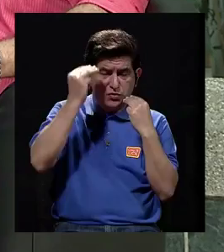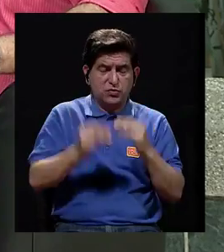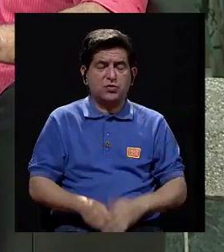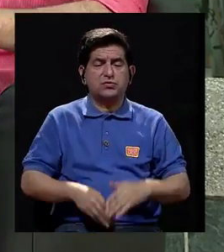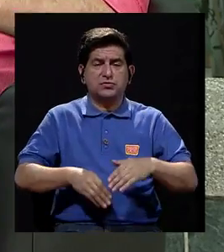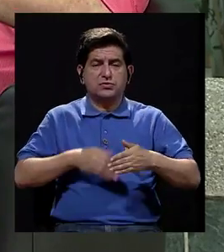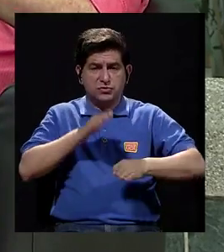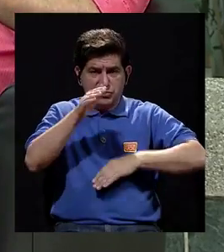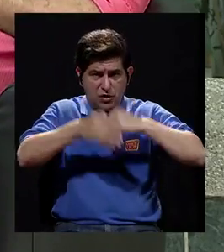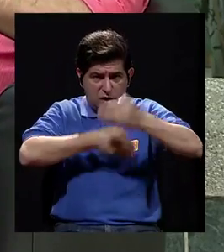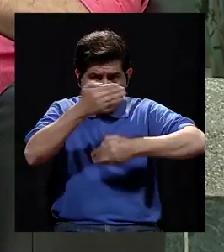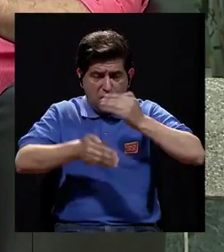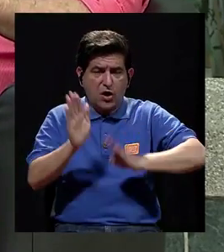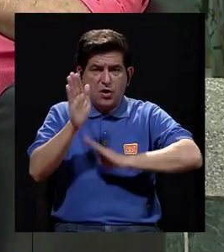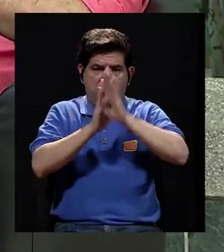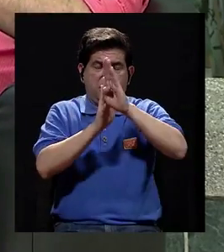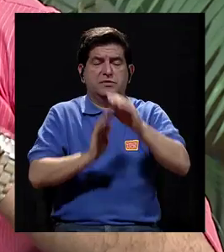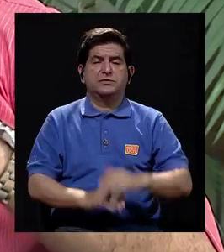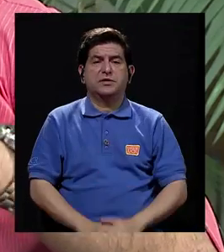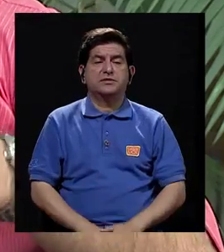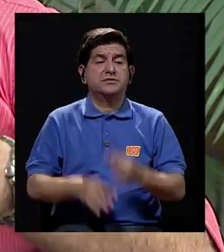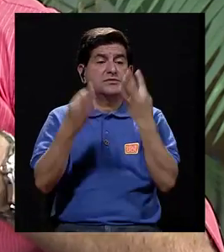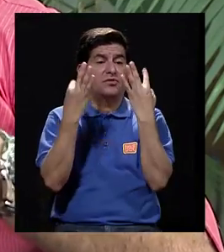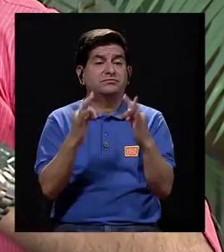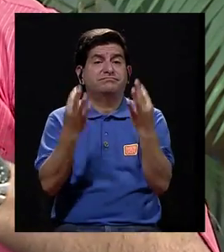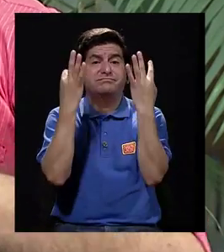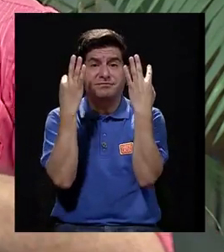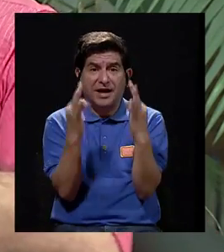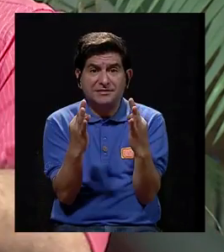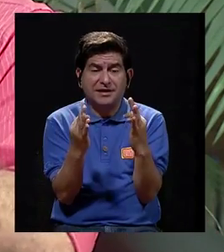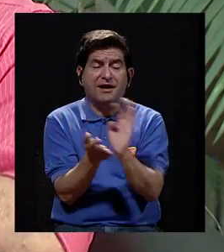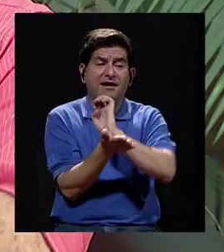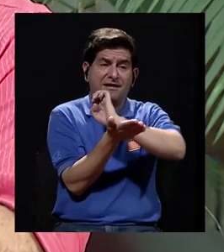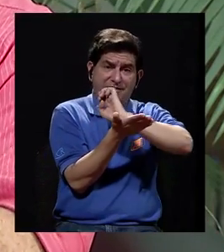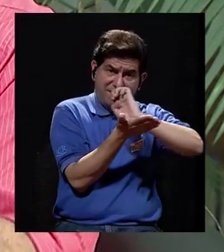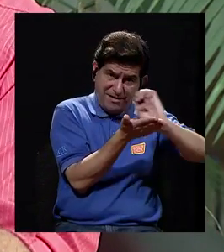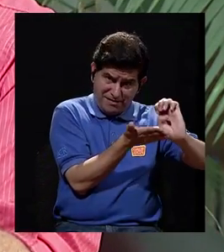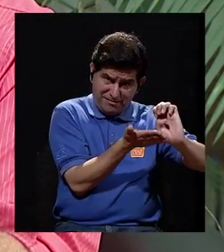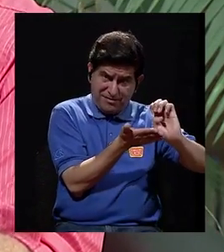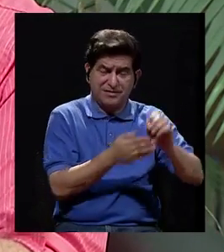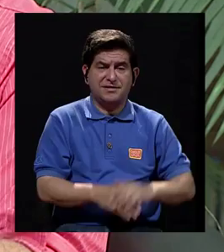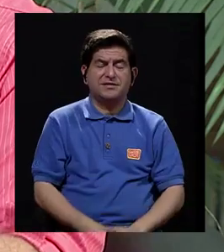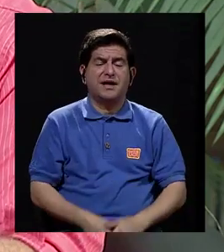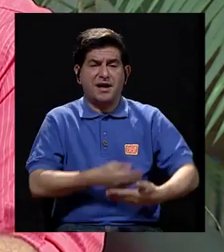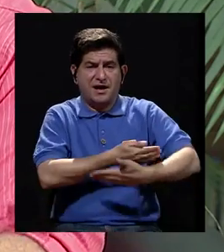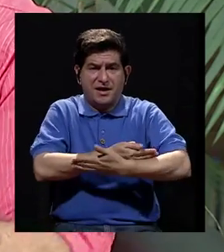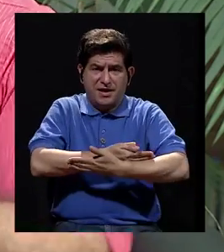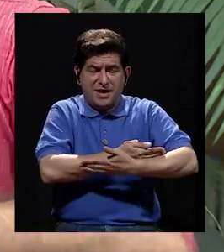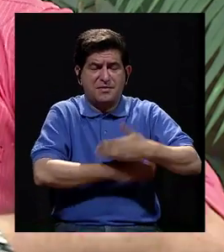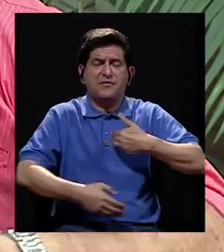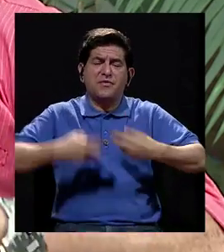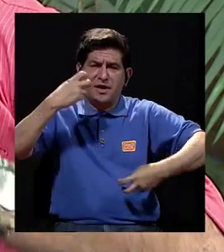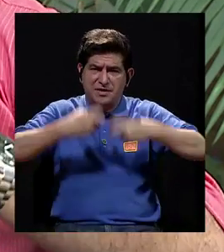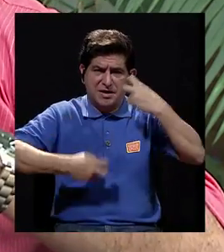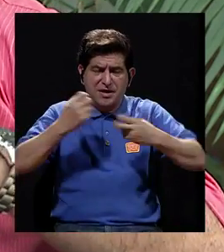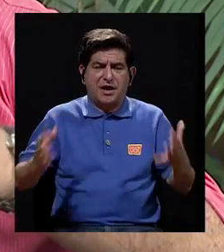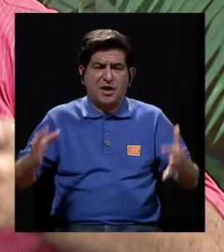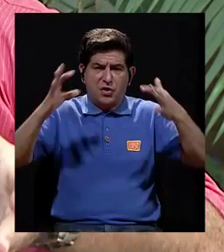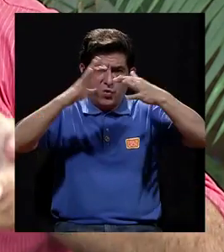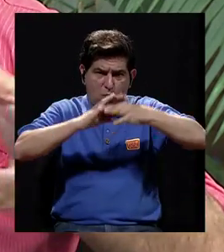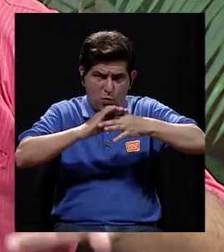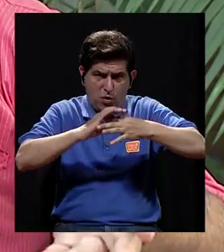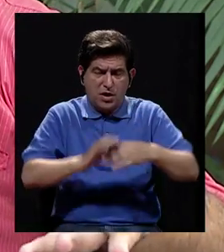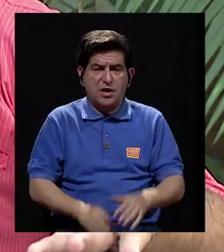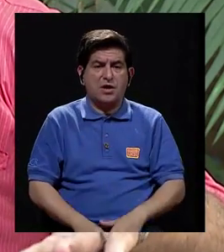o efectos teratogénicos, que es lo mismo. Entonces, que buscamos es evitar que el bebé vaya a nacer con alguna complicación